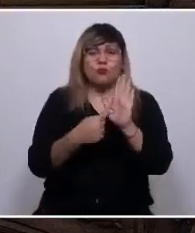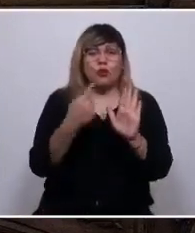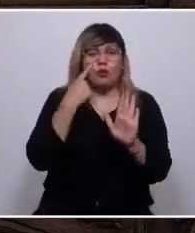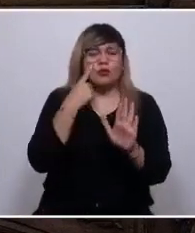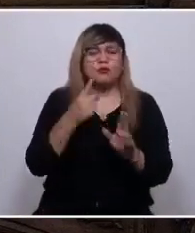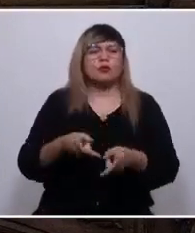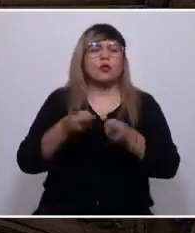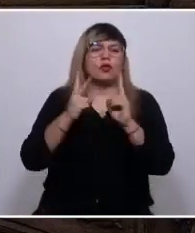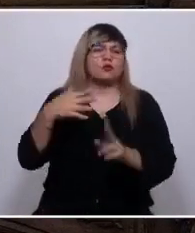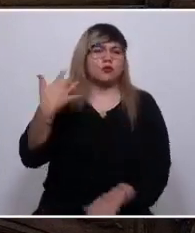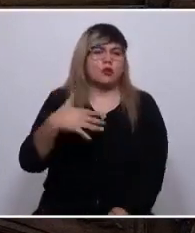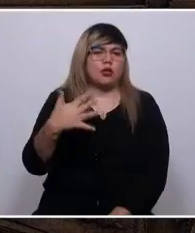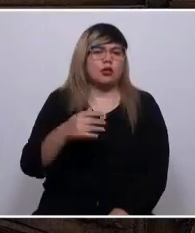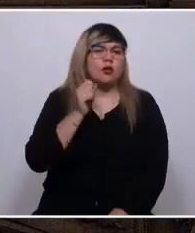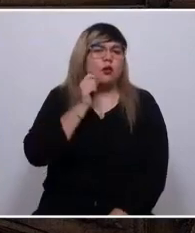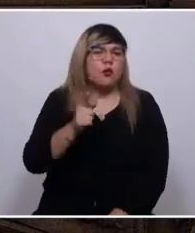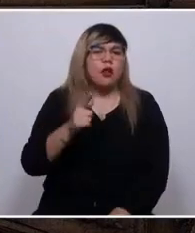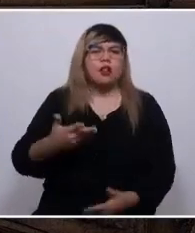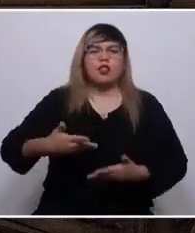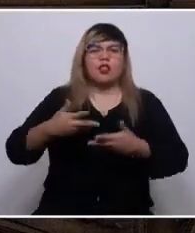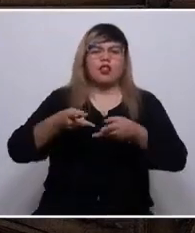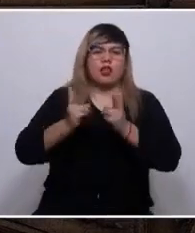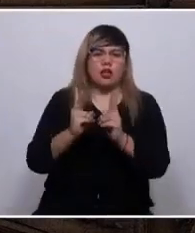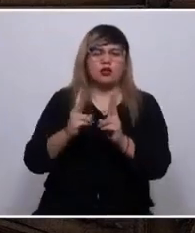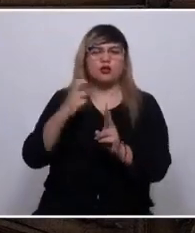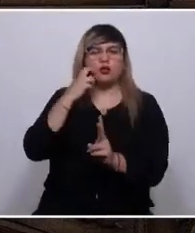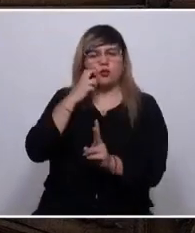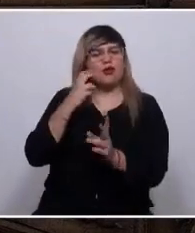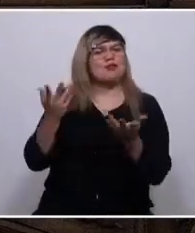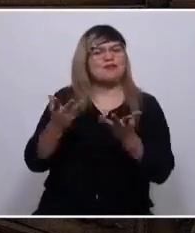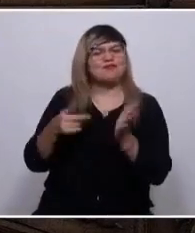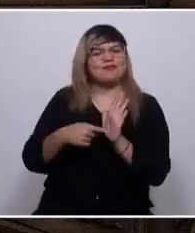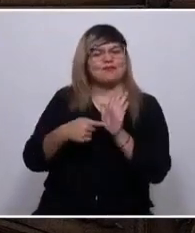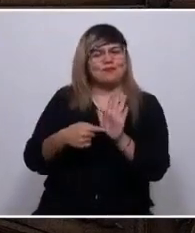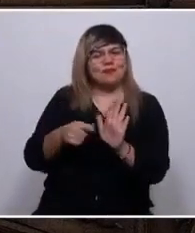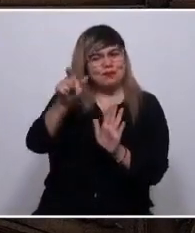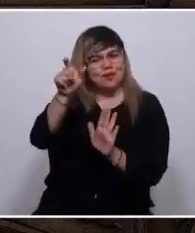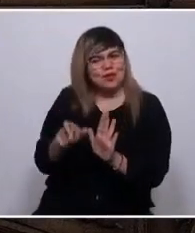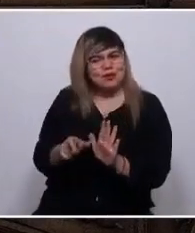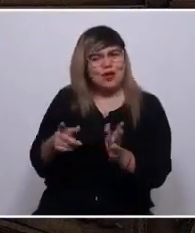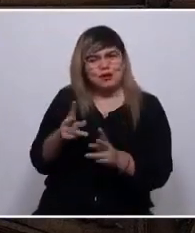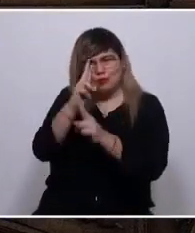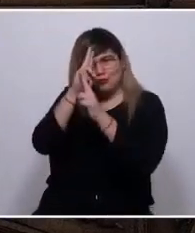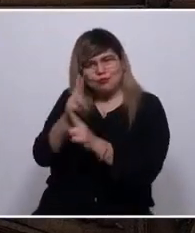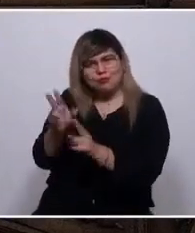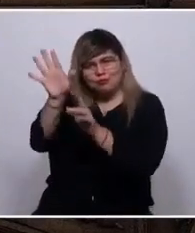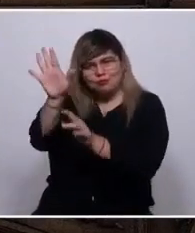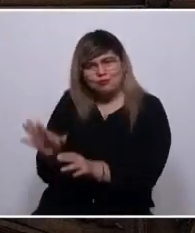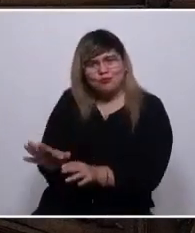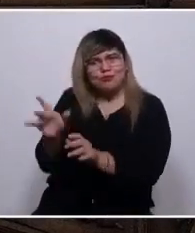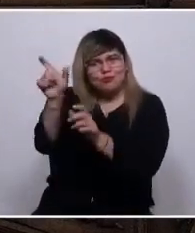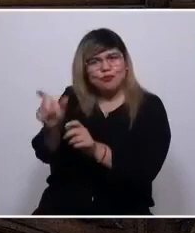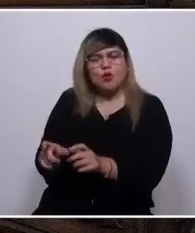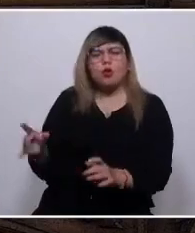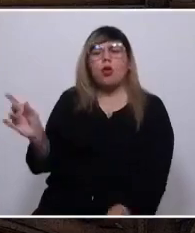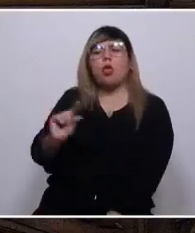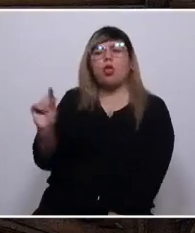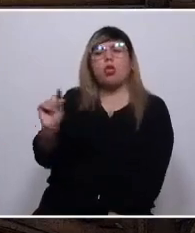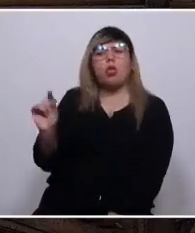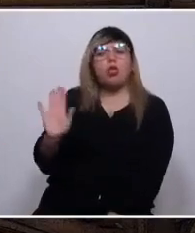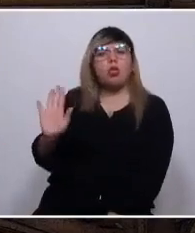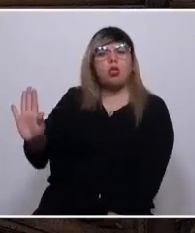fundamental, el derecho a un ser vivo a ser precisamente eso, un ser vivo y ser tratado como tal, y no como una cosa o una máquina.